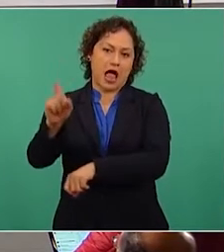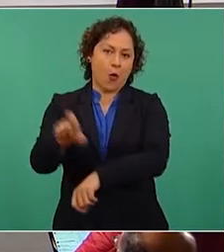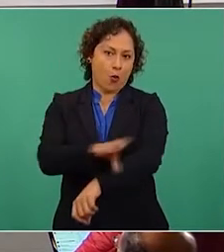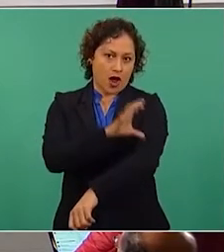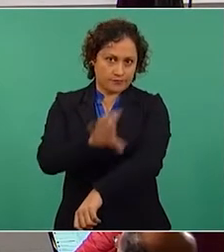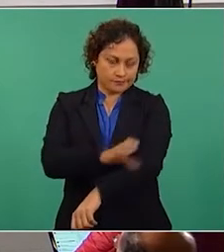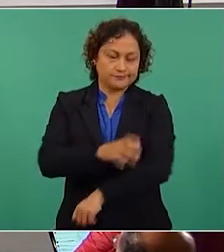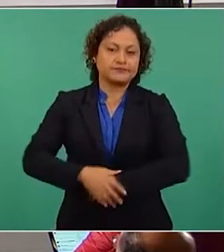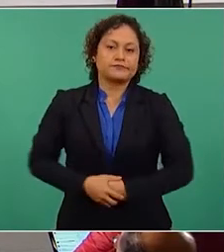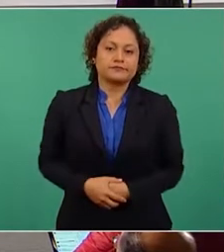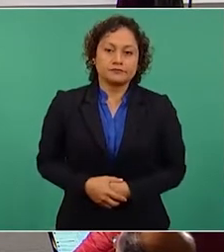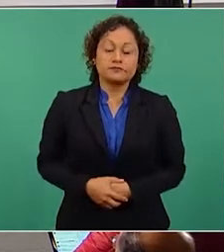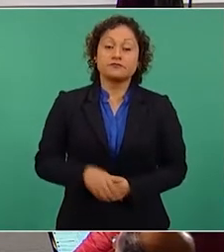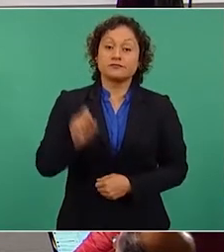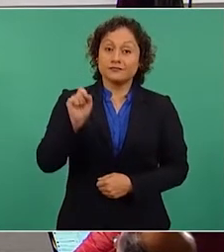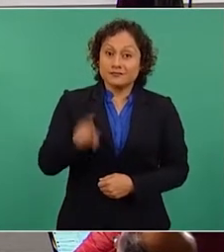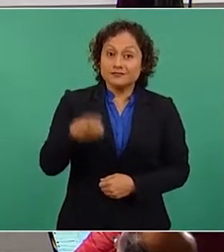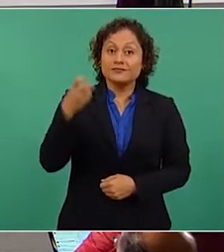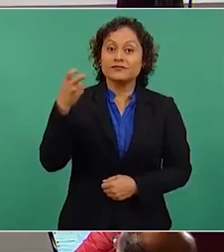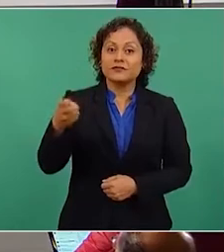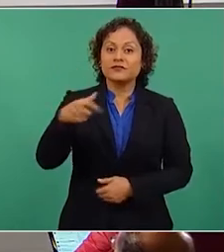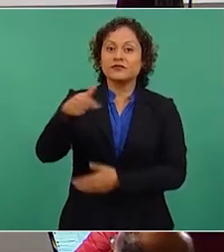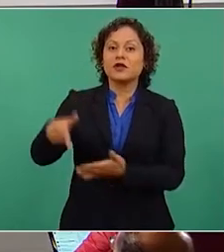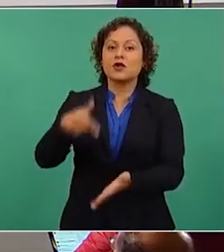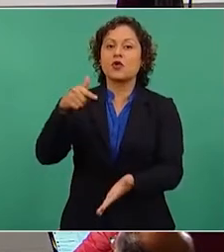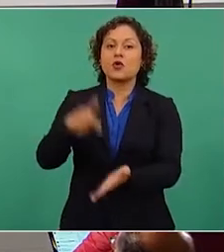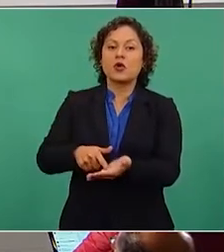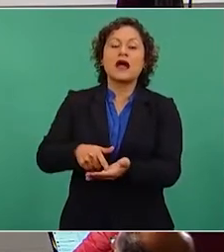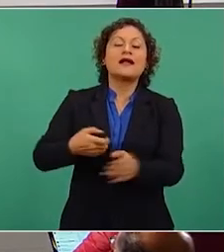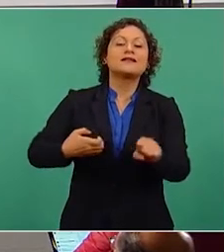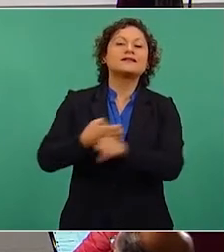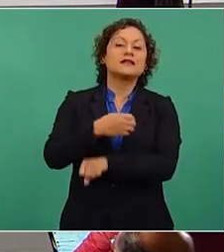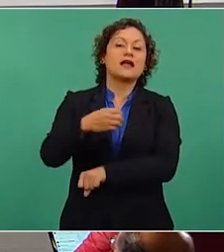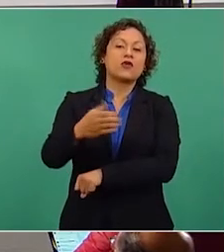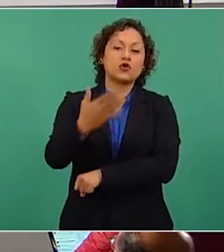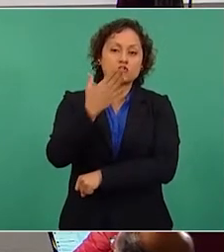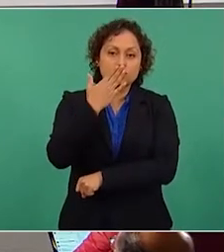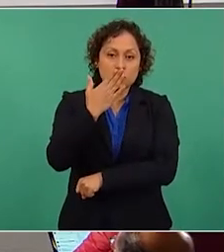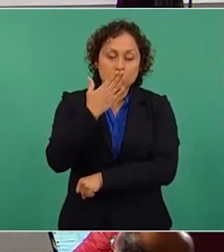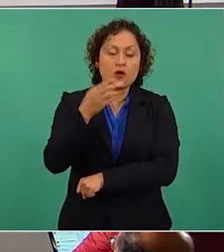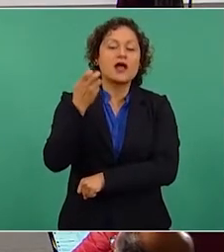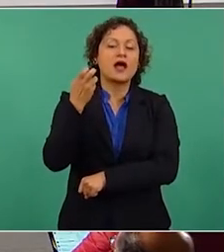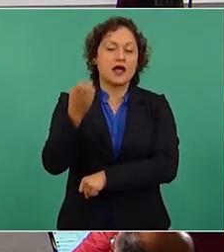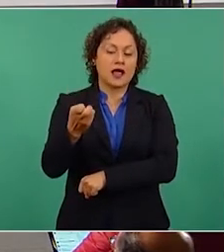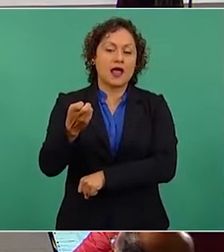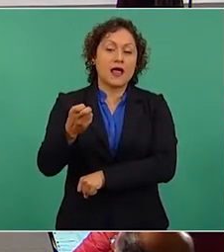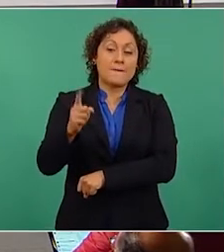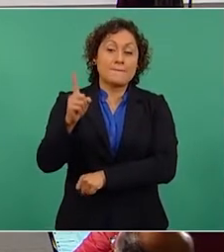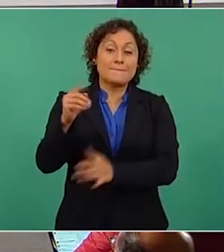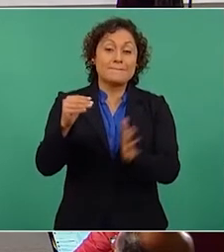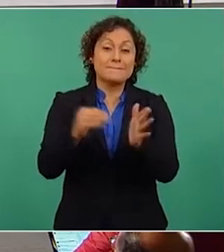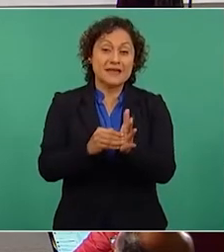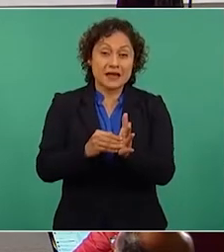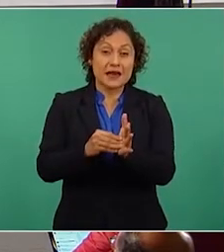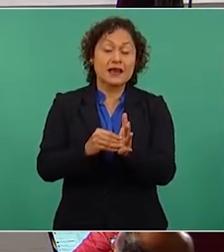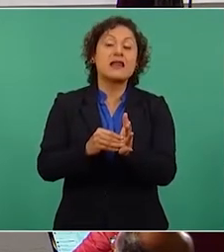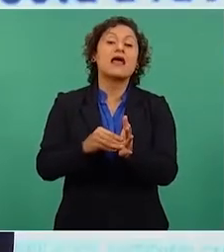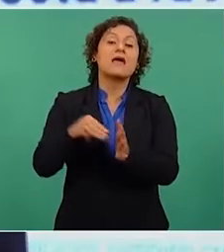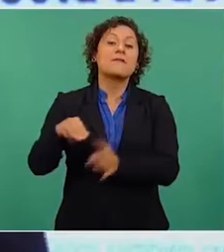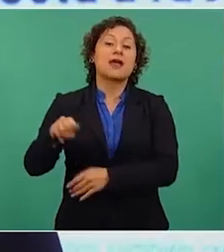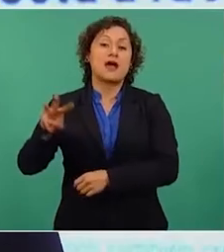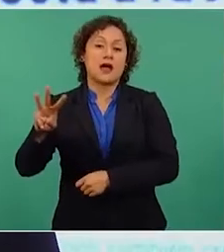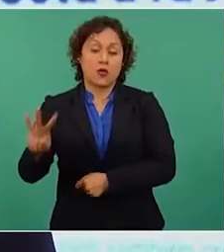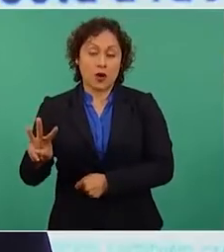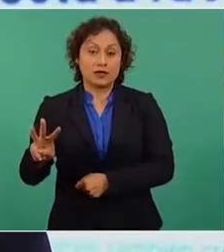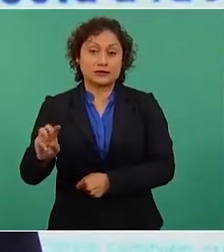parque fotovoltaico en Puerto Peñasco, Sonora, de mil megawatts y un proyecto de geotermia